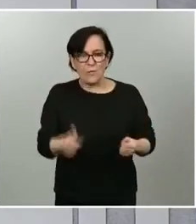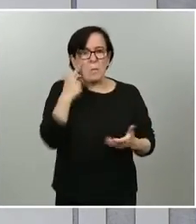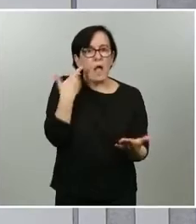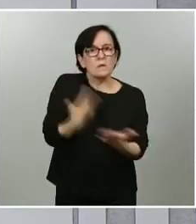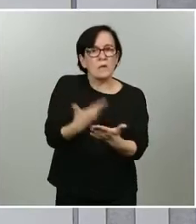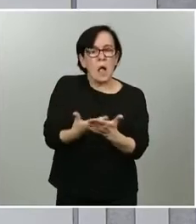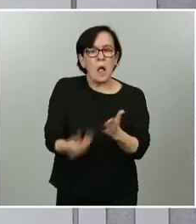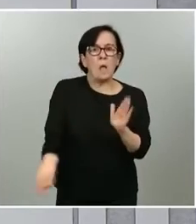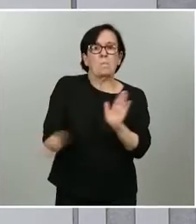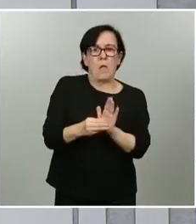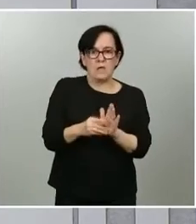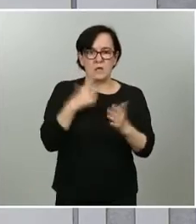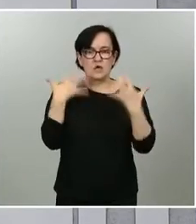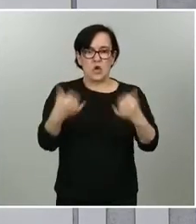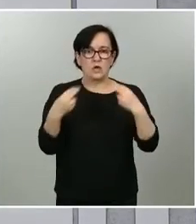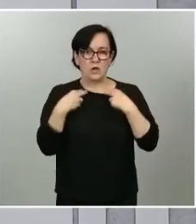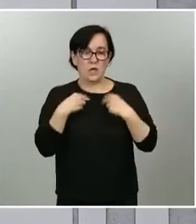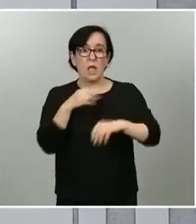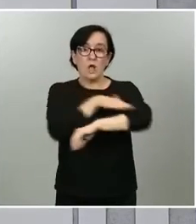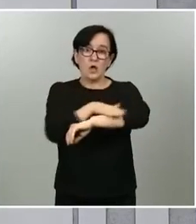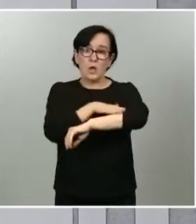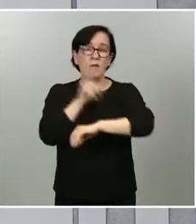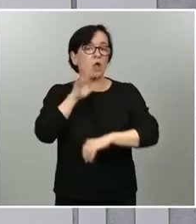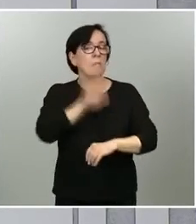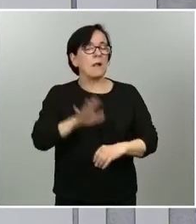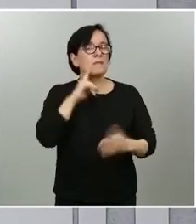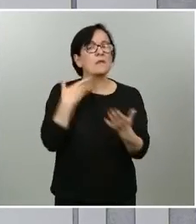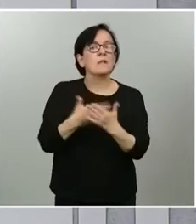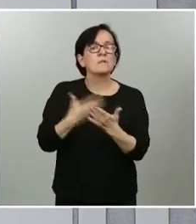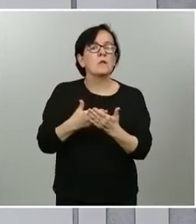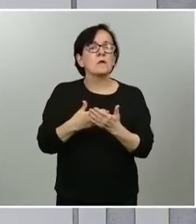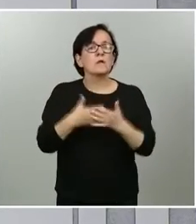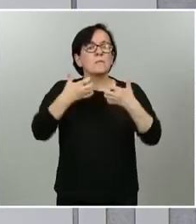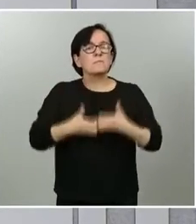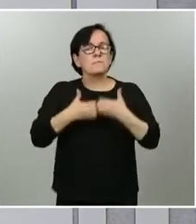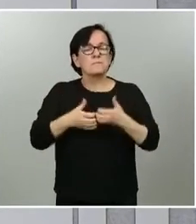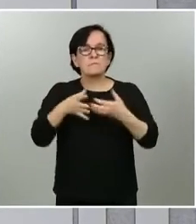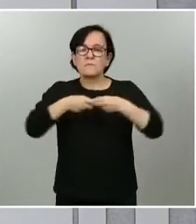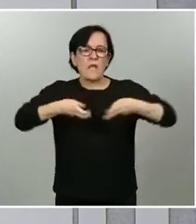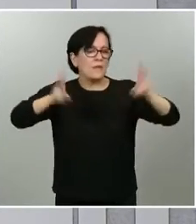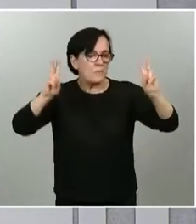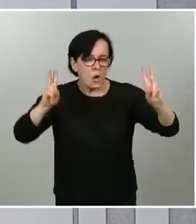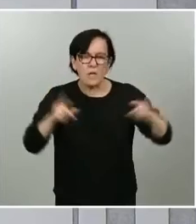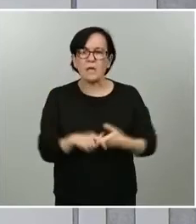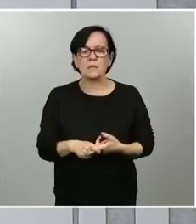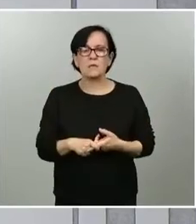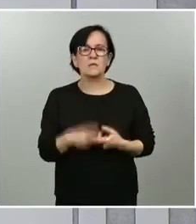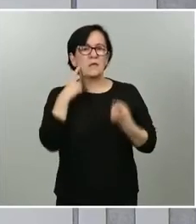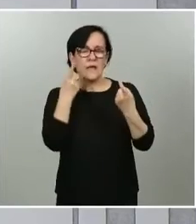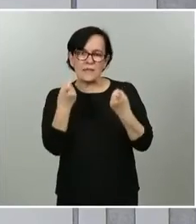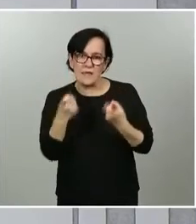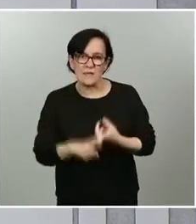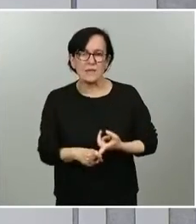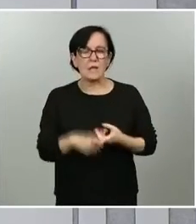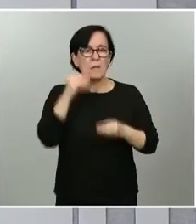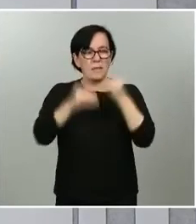del congreso de los diputados y al gobierno le parece que esa garantía es un mecanismo democrático que es necesario para hacer el